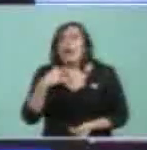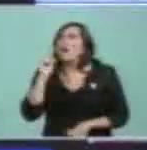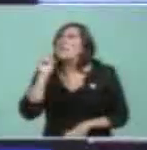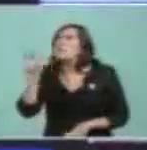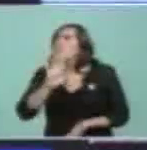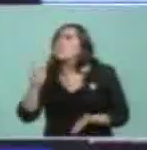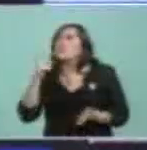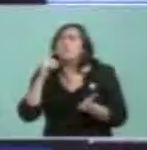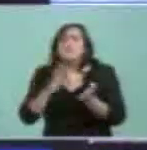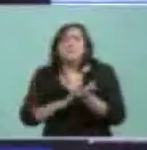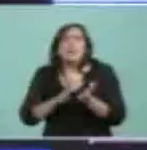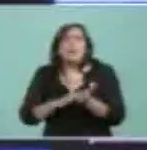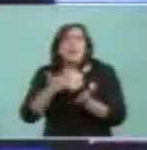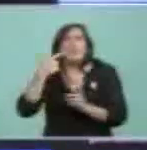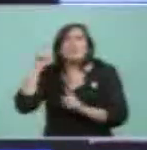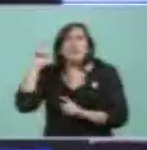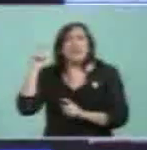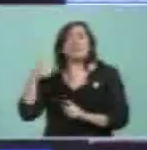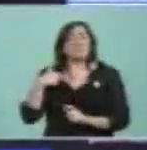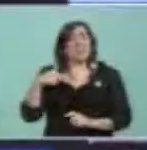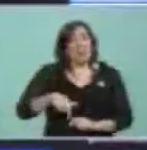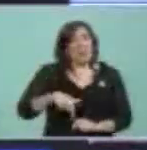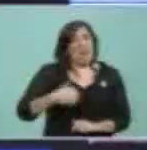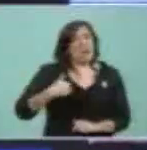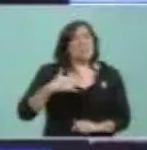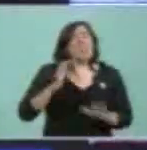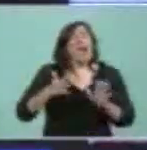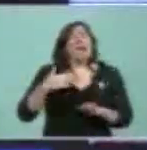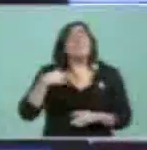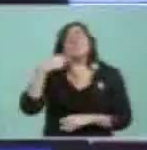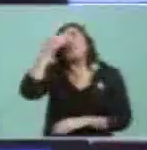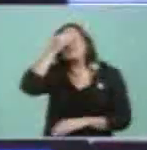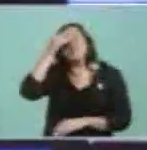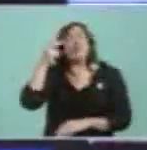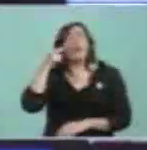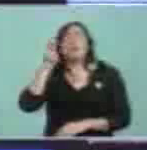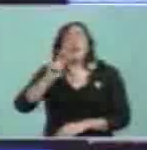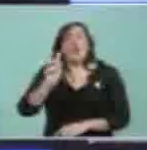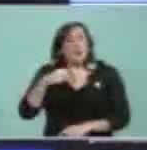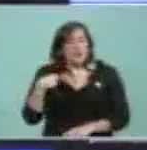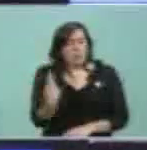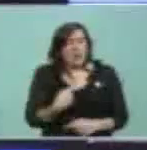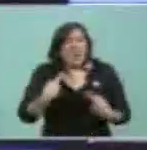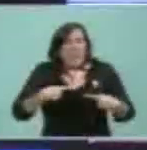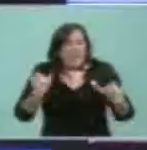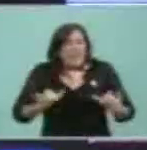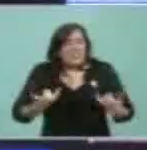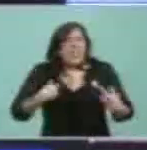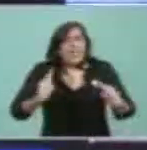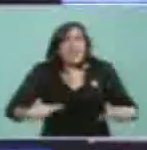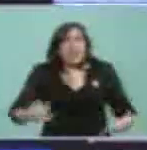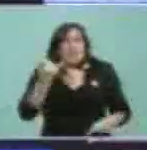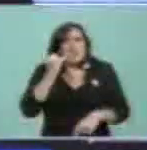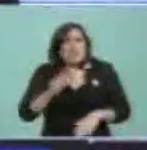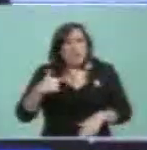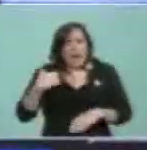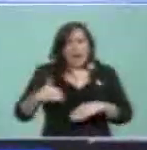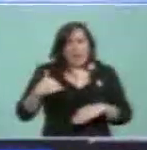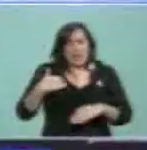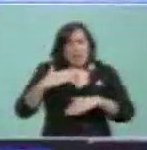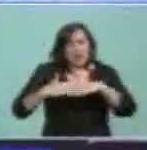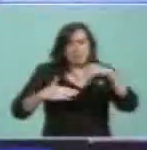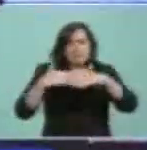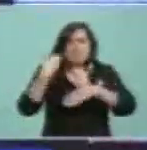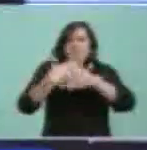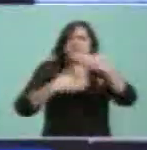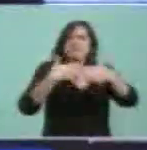los argentinos no valoramos, las cosas que tenemos y las cosas que somos y las cosas que hemos construido entre